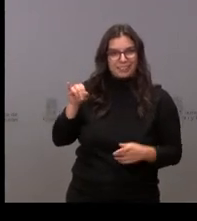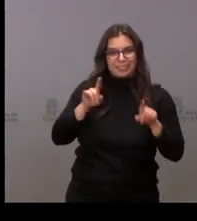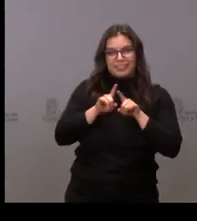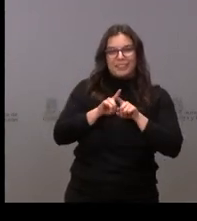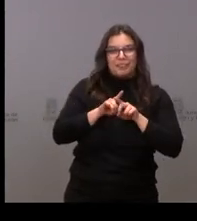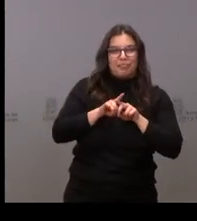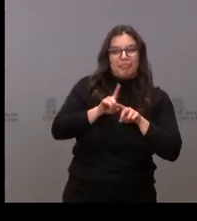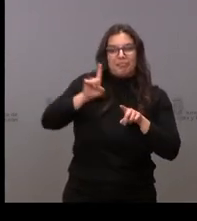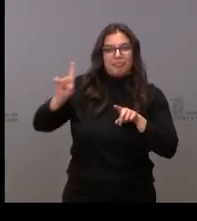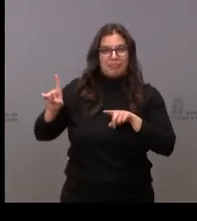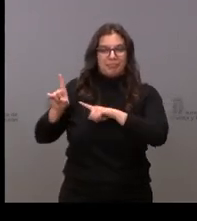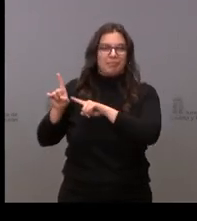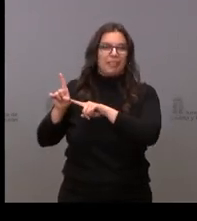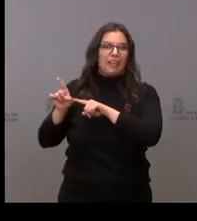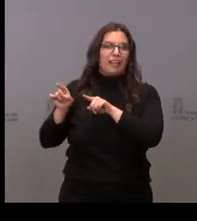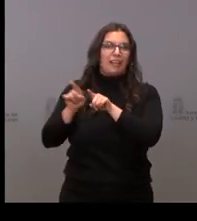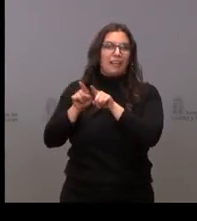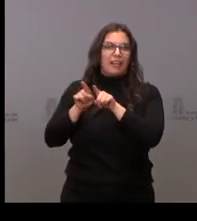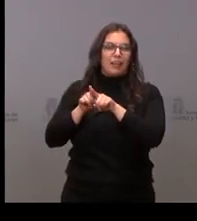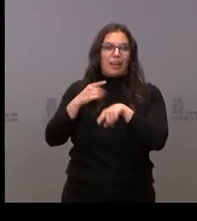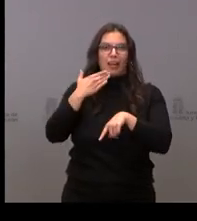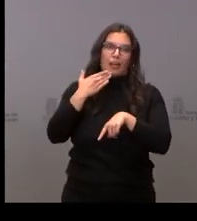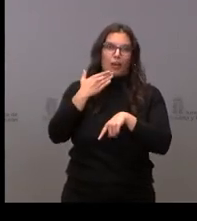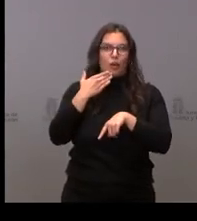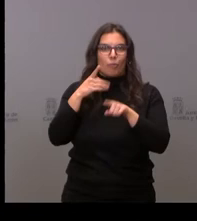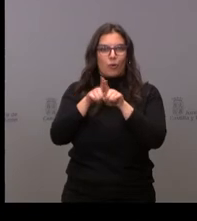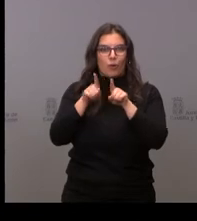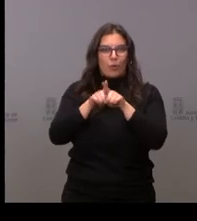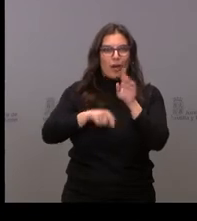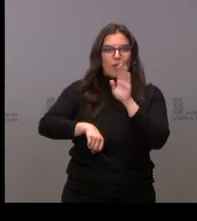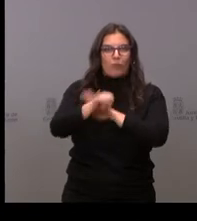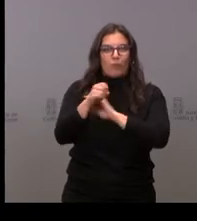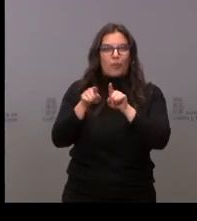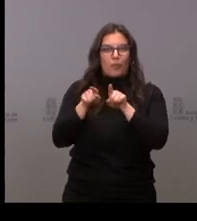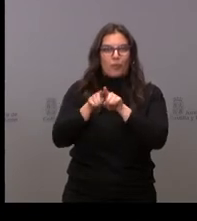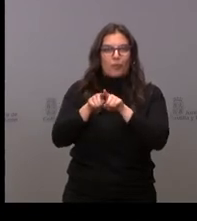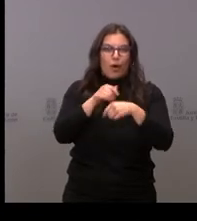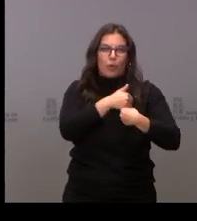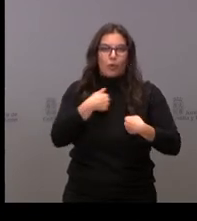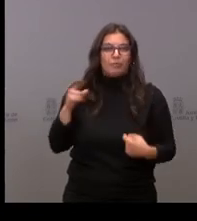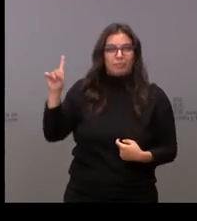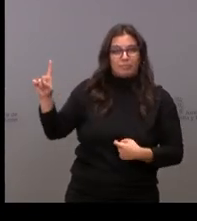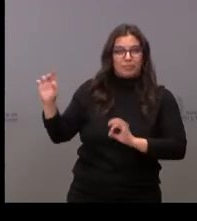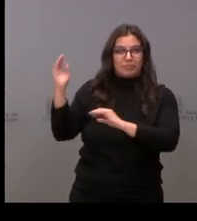posición en términos futbolísticos de Líbero y en términos rugbysticos de Zaguero.